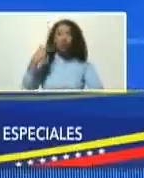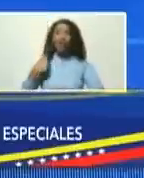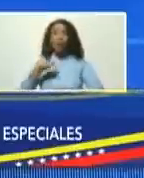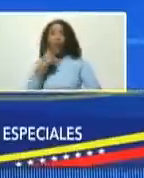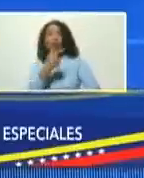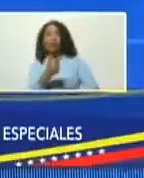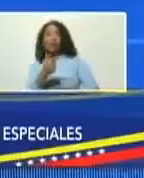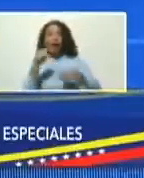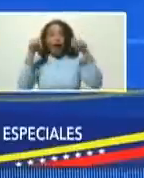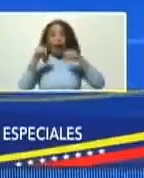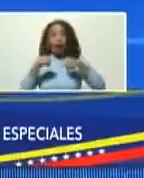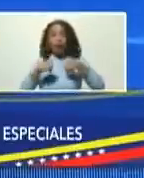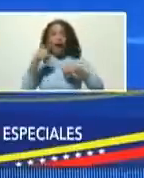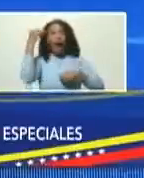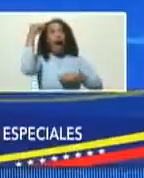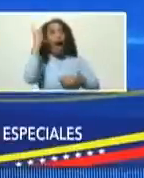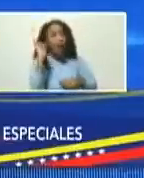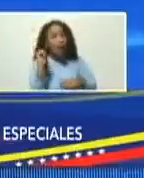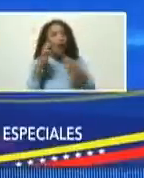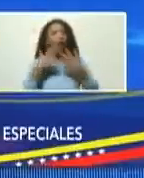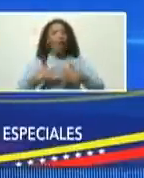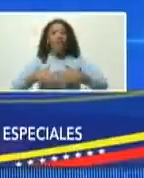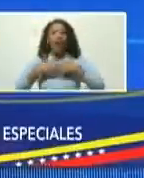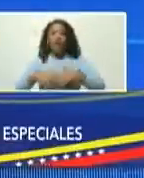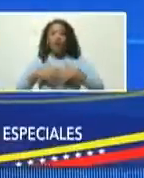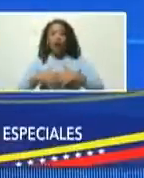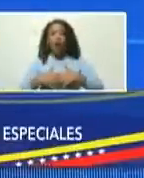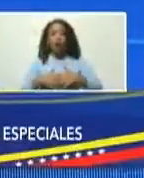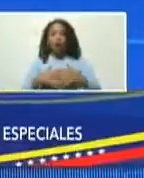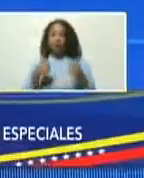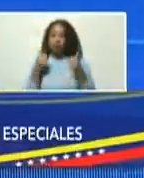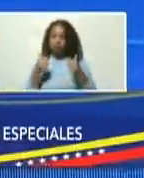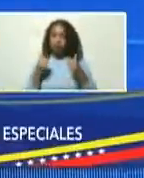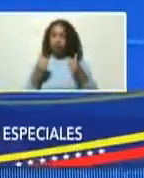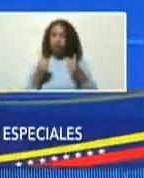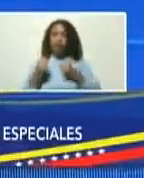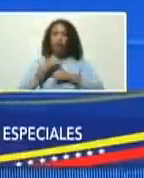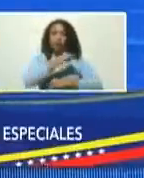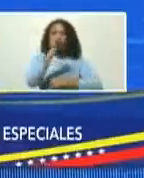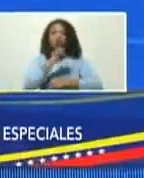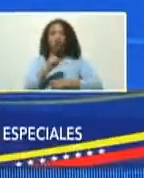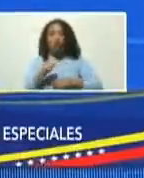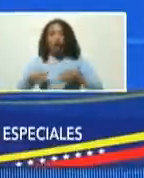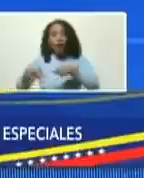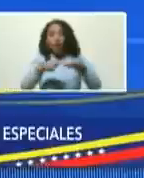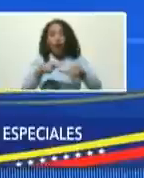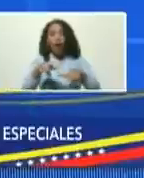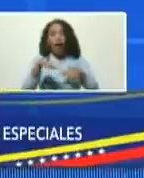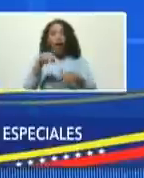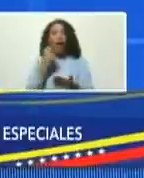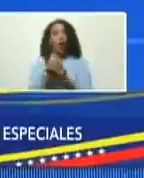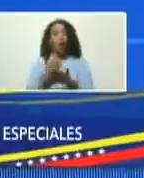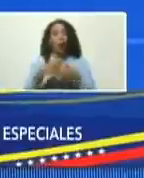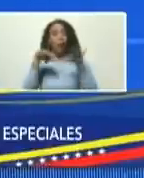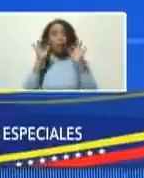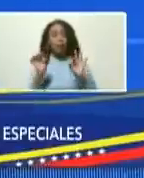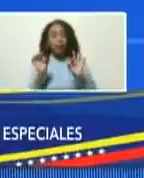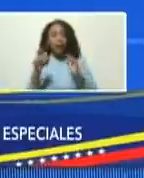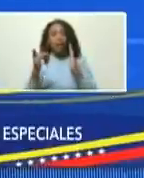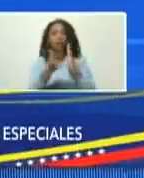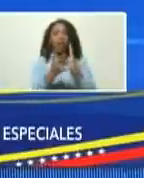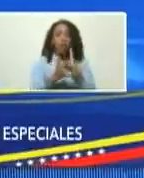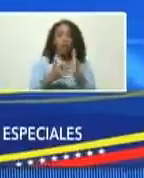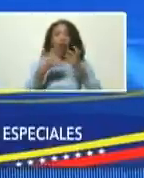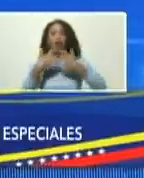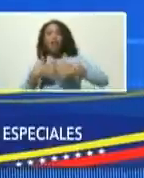decir que esta consiste en la industrialización. Pues bien, las zonas económicas especiales, por la vía de las tecnologías, de las